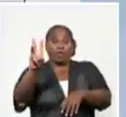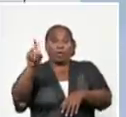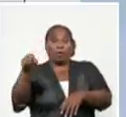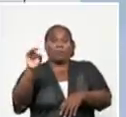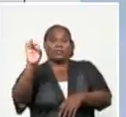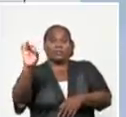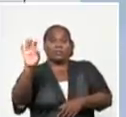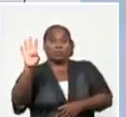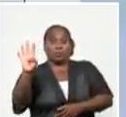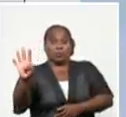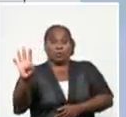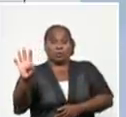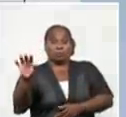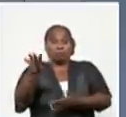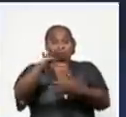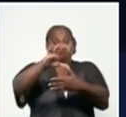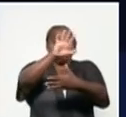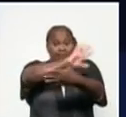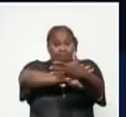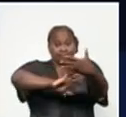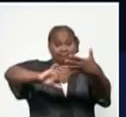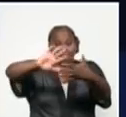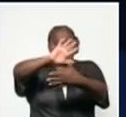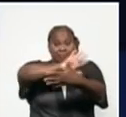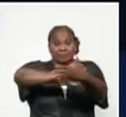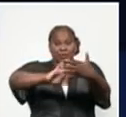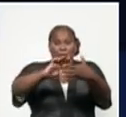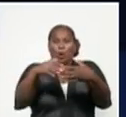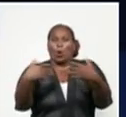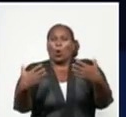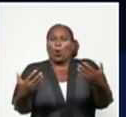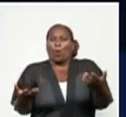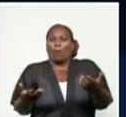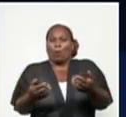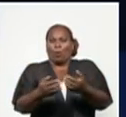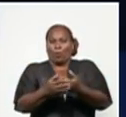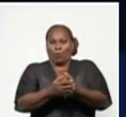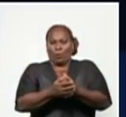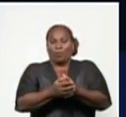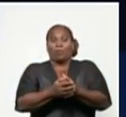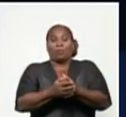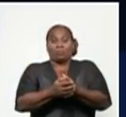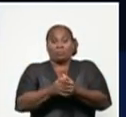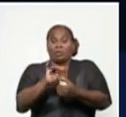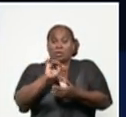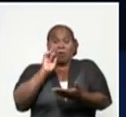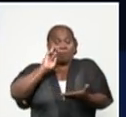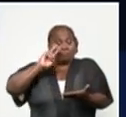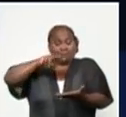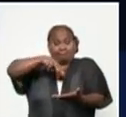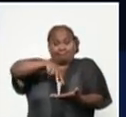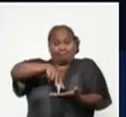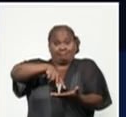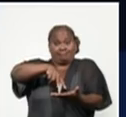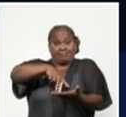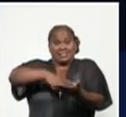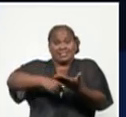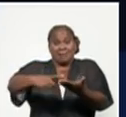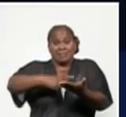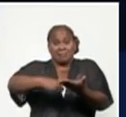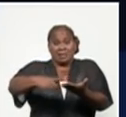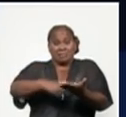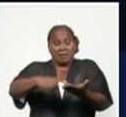La región de las Américas, también como epicentro desde hace varias semanas, pues ya